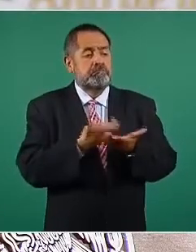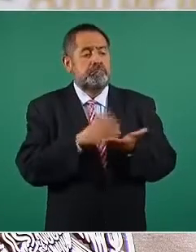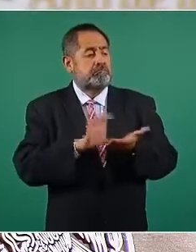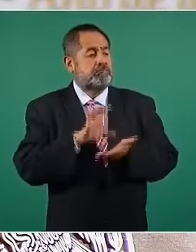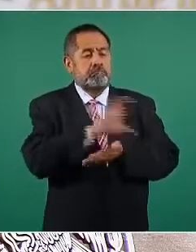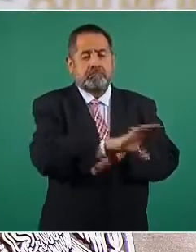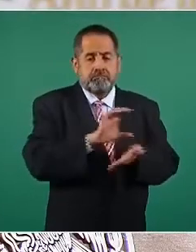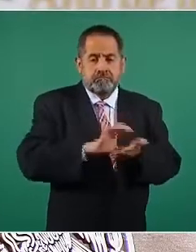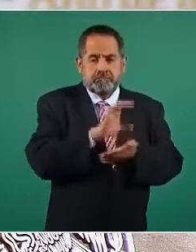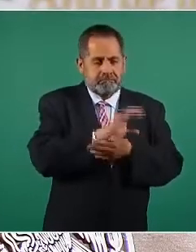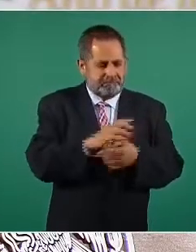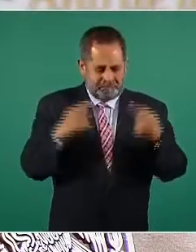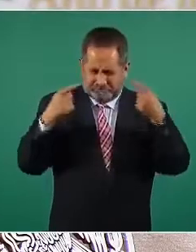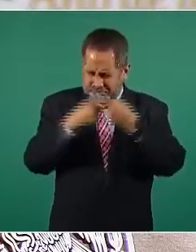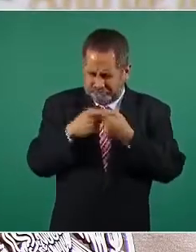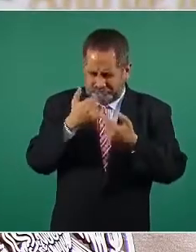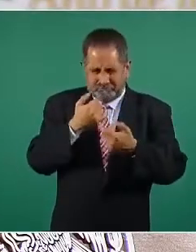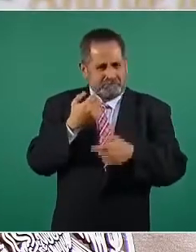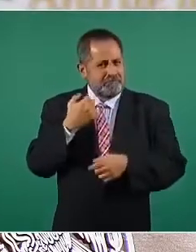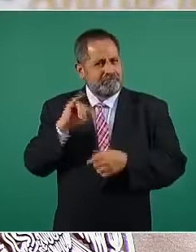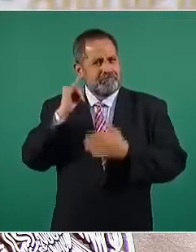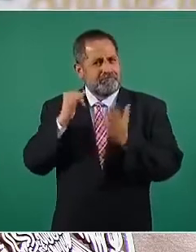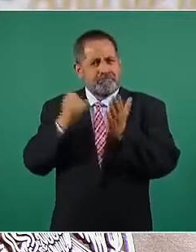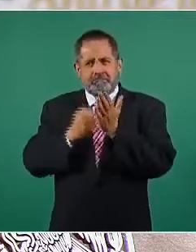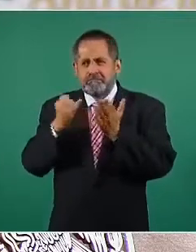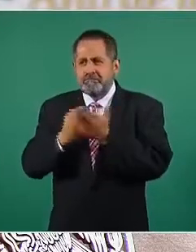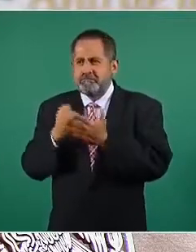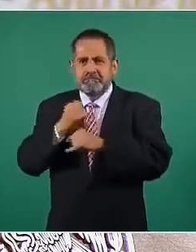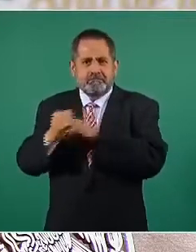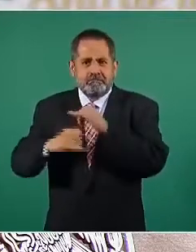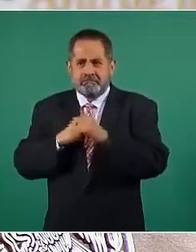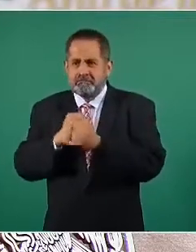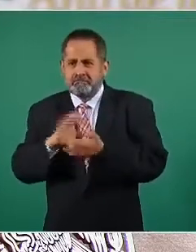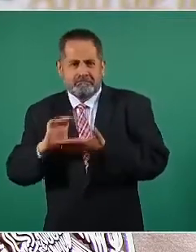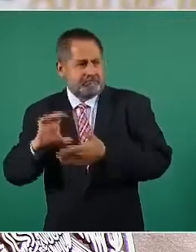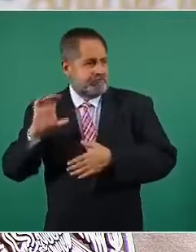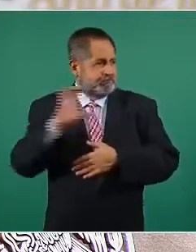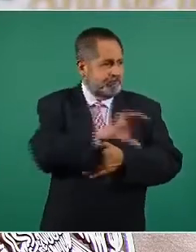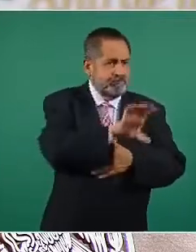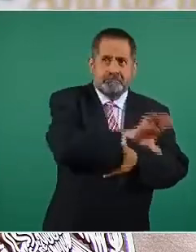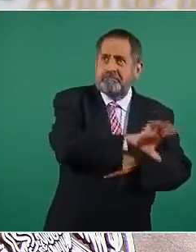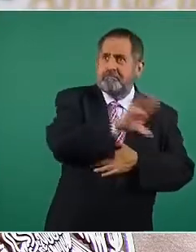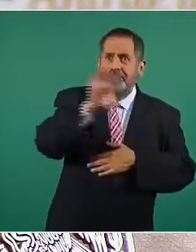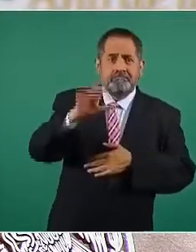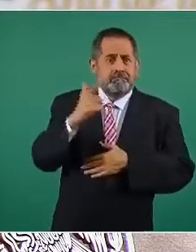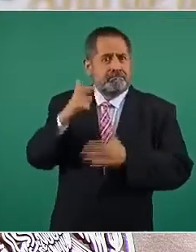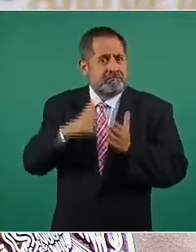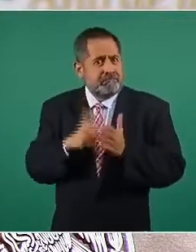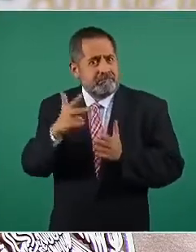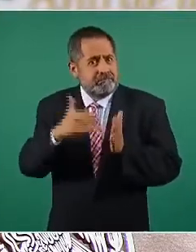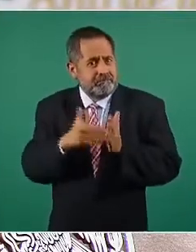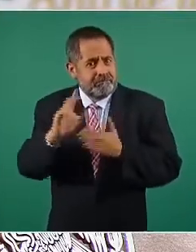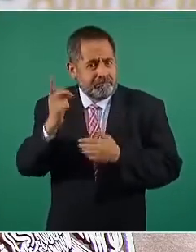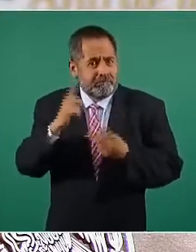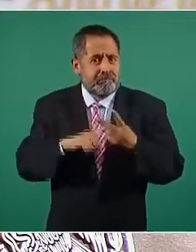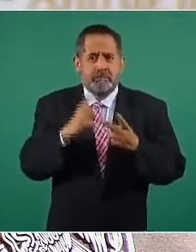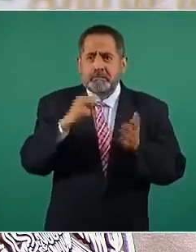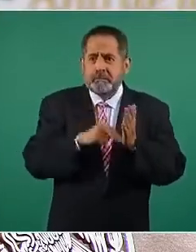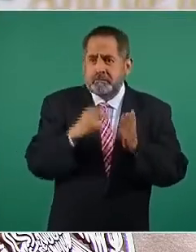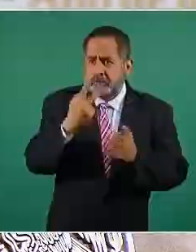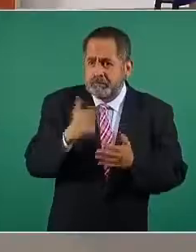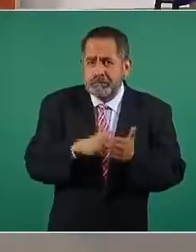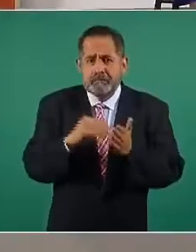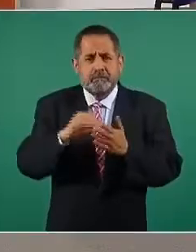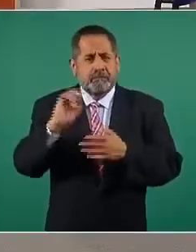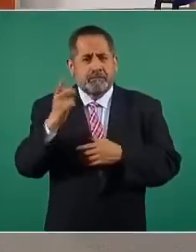encontramos discrepancias de naturaleza fiscal y transferencias internacionales importantes, 7.8 millones de dólares y 2.8 millones de dólares